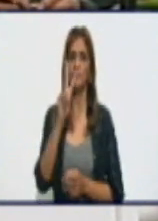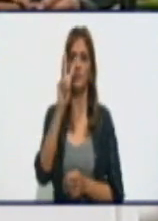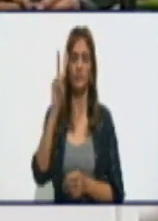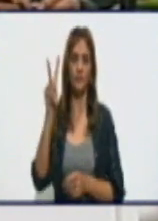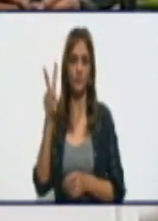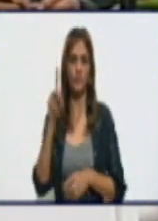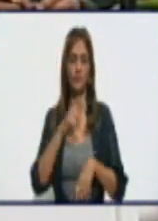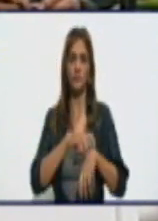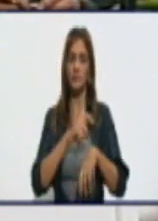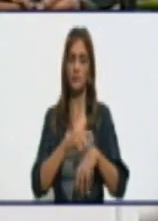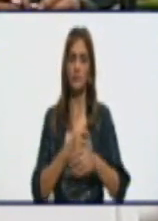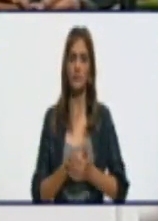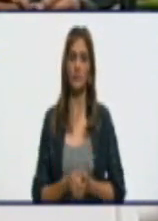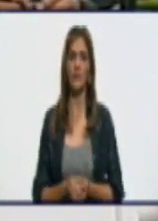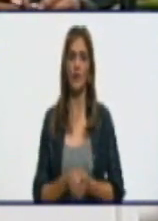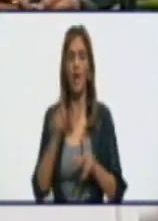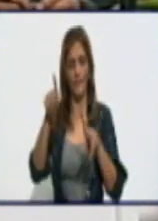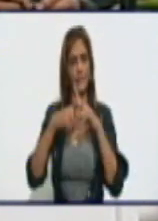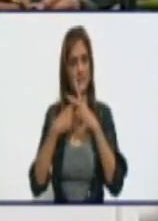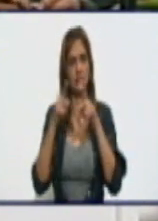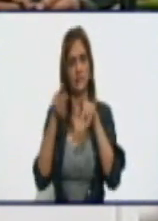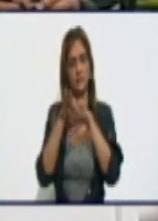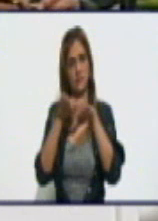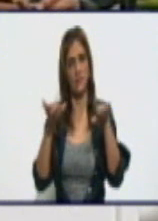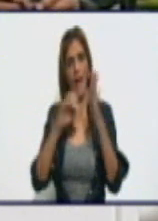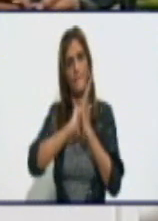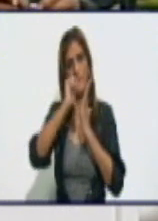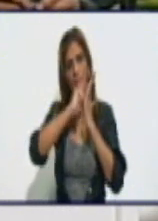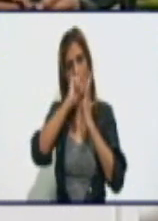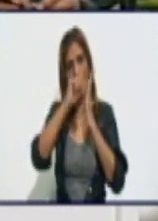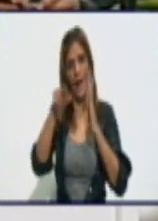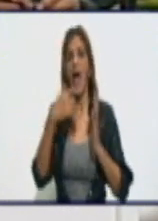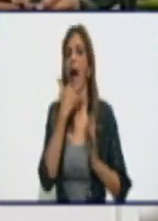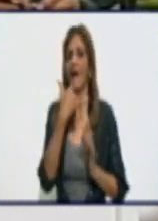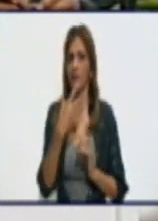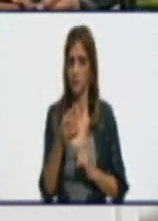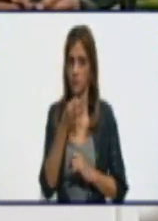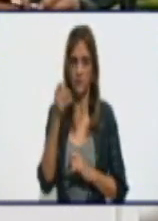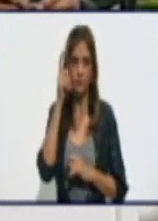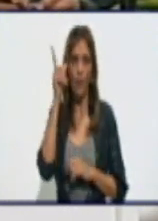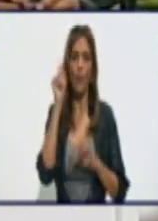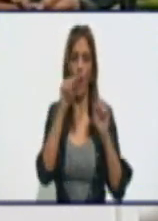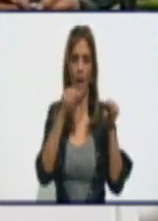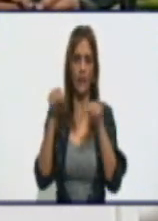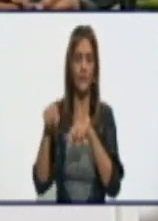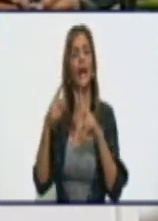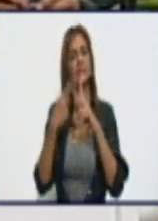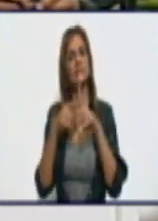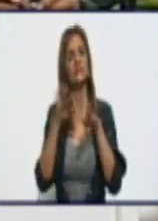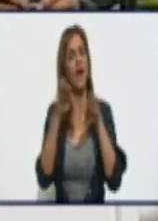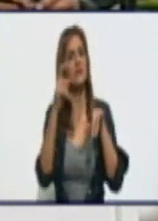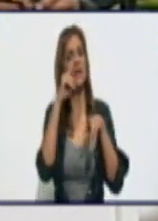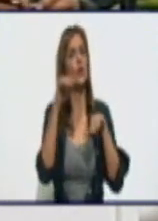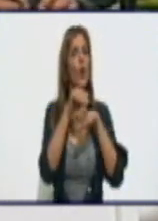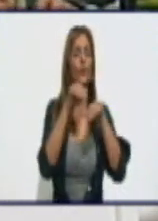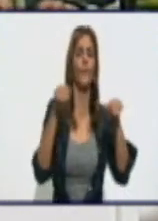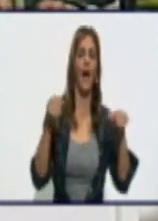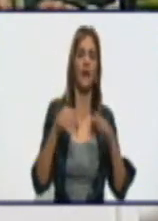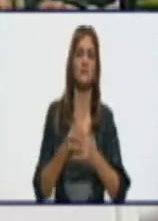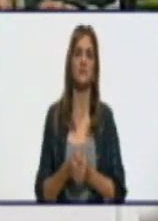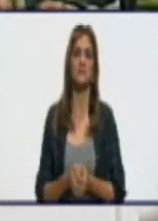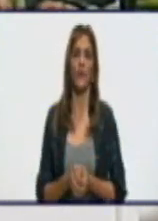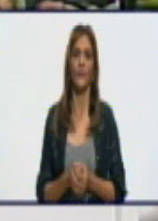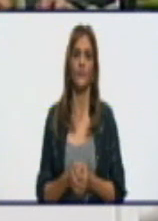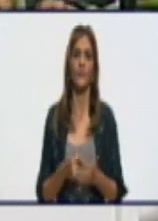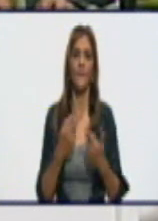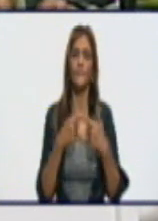ese horario, la cual fue corregida y se normalizó el esquema de esos municipios. Pero hubo